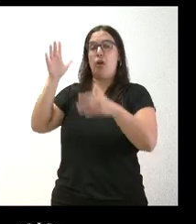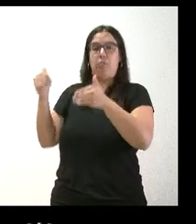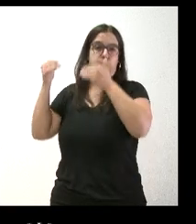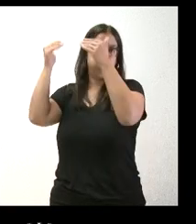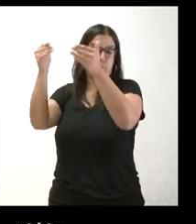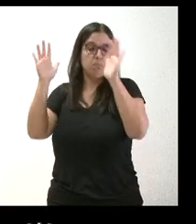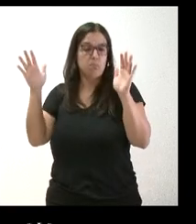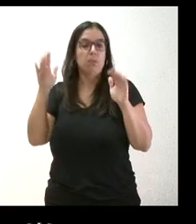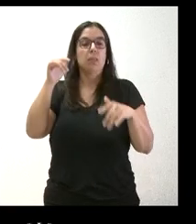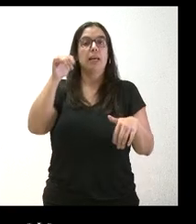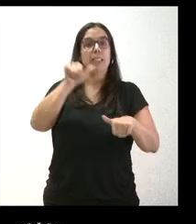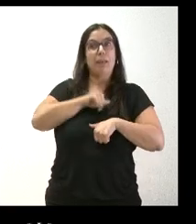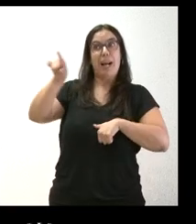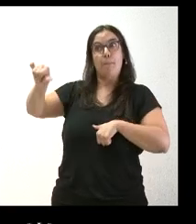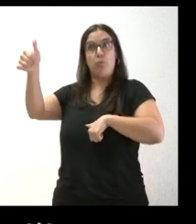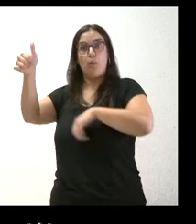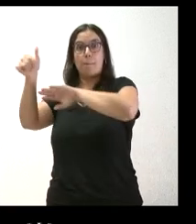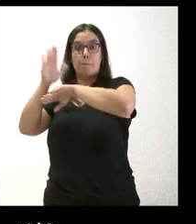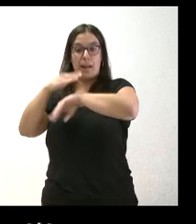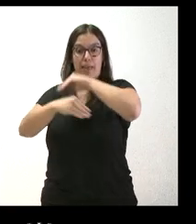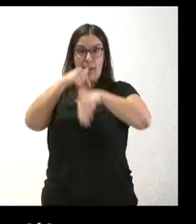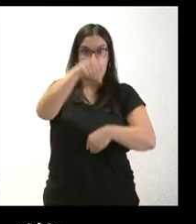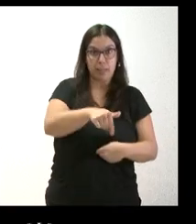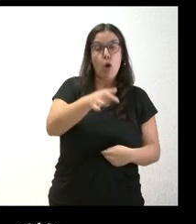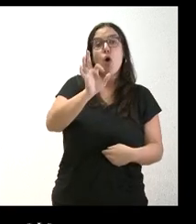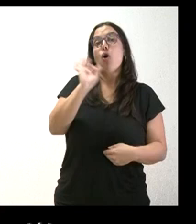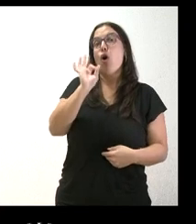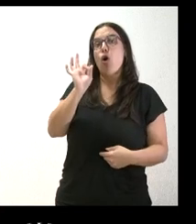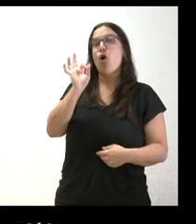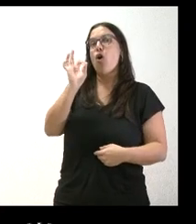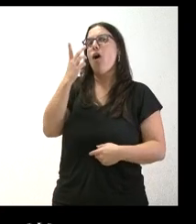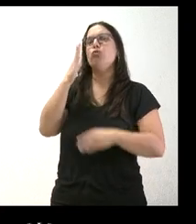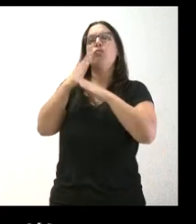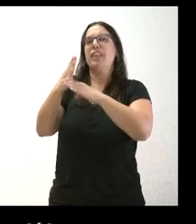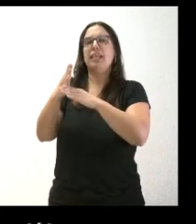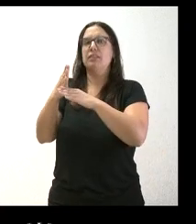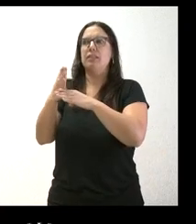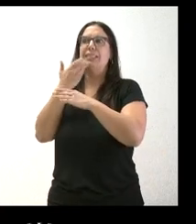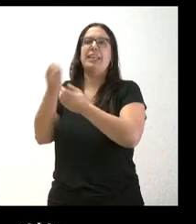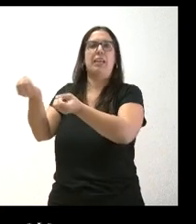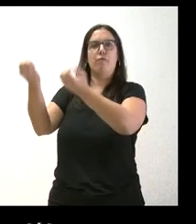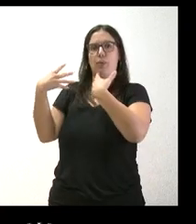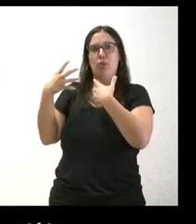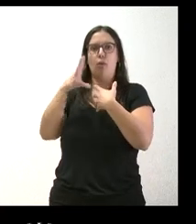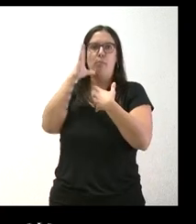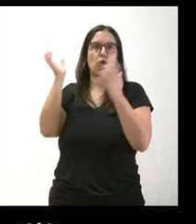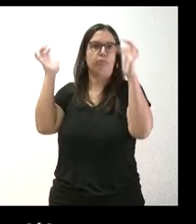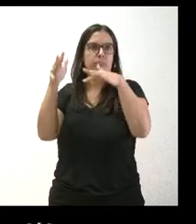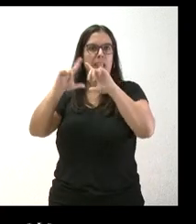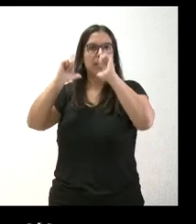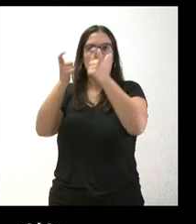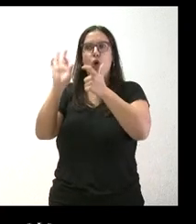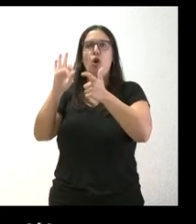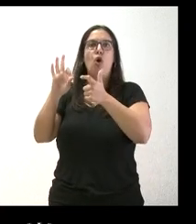¿van a esperar a que se apruebe el presupuesto nacional? O en el momento que les ofrezcan en un Consejo de Política Fiscal y Financiera, o bien en respuesta de la